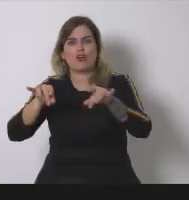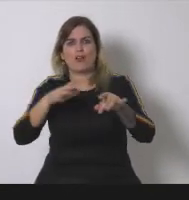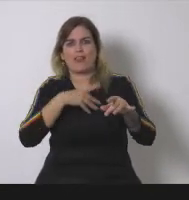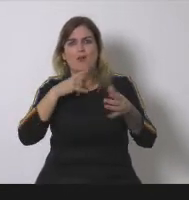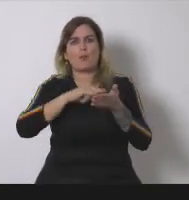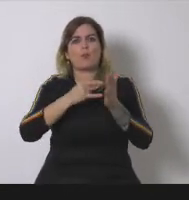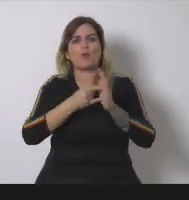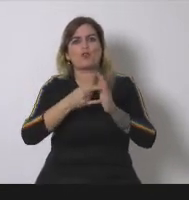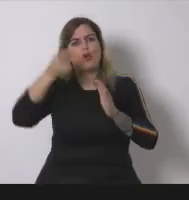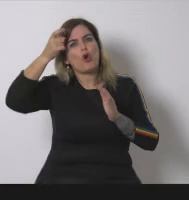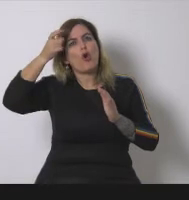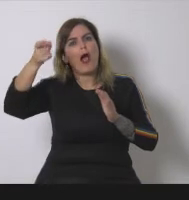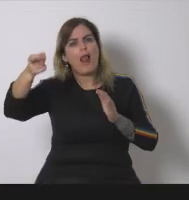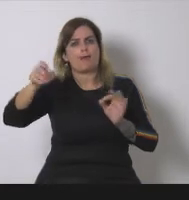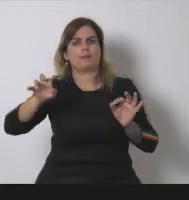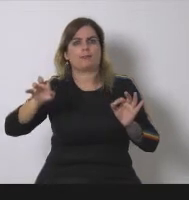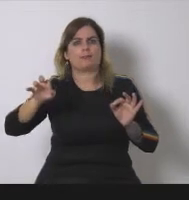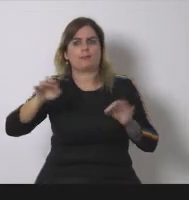democrático y de propiedad